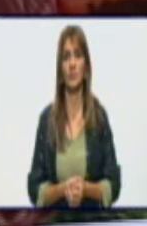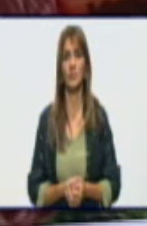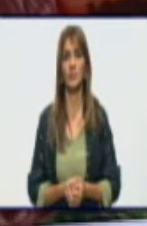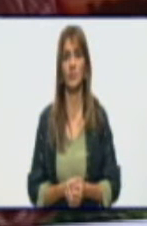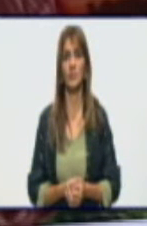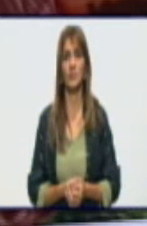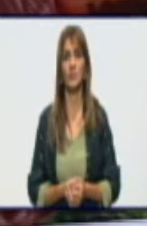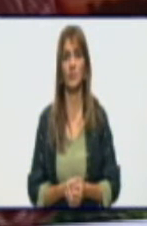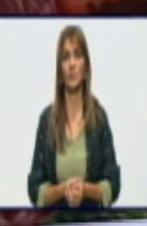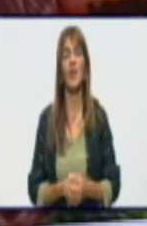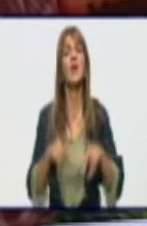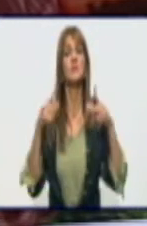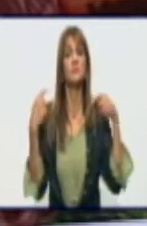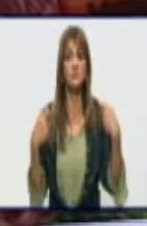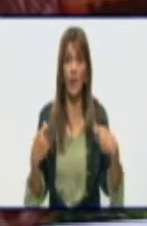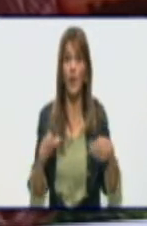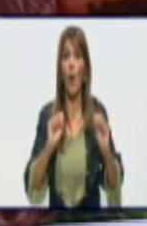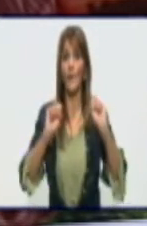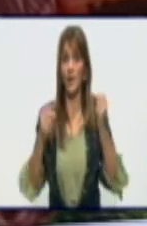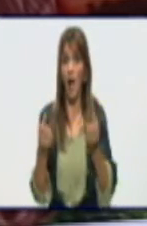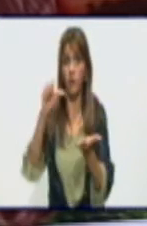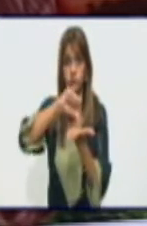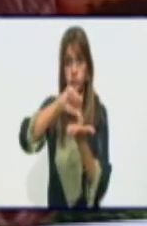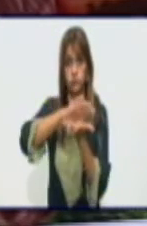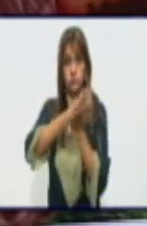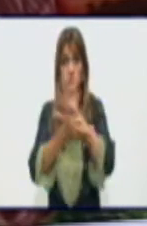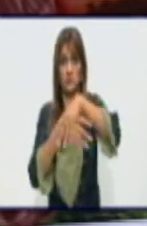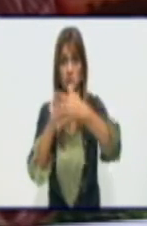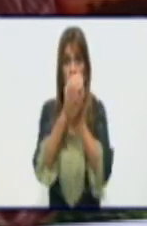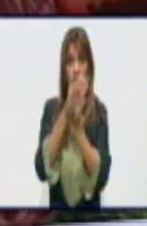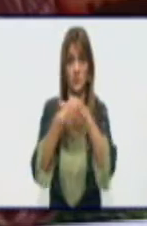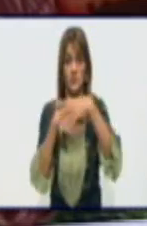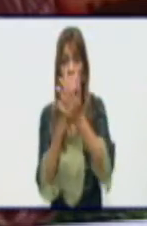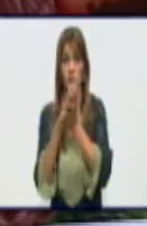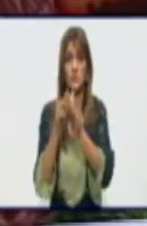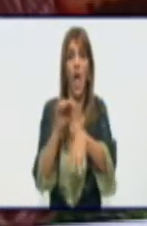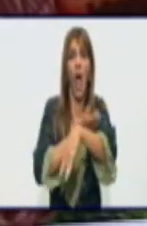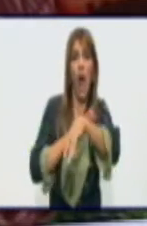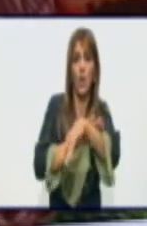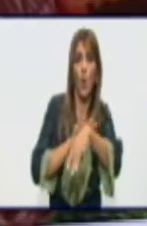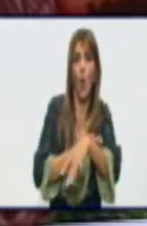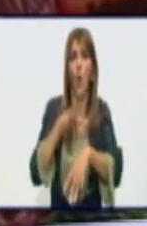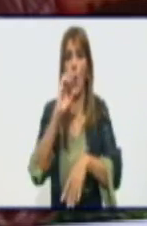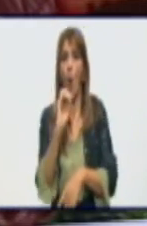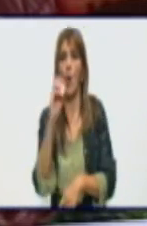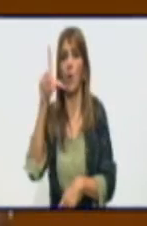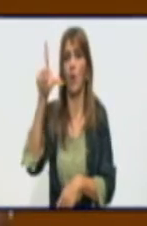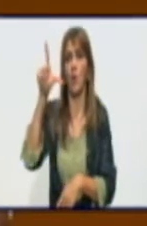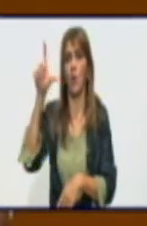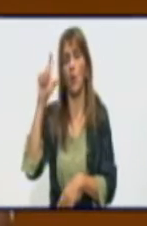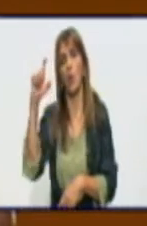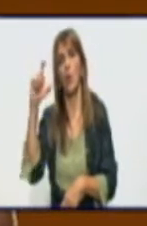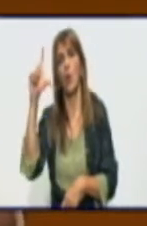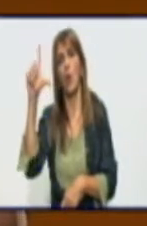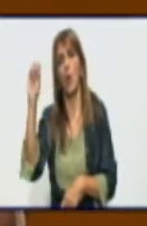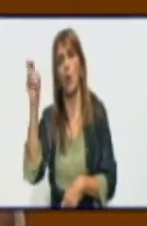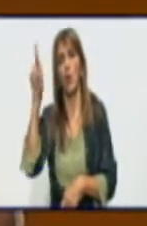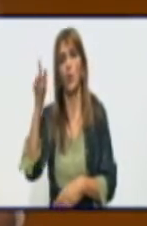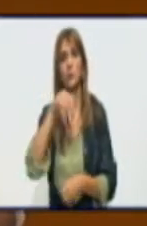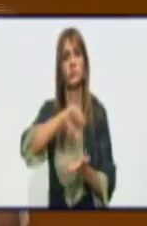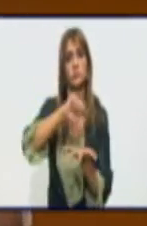De contaminantes. De contaminantes en el visitaxi y en el coche o la cativana. Es obligatorio el uso de esta sustancia y